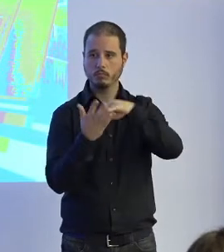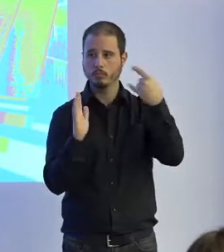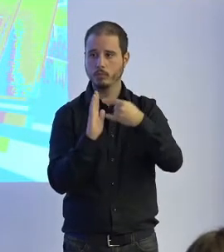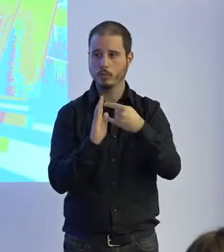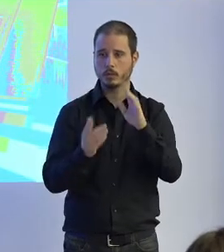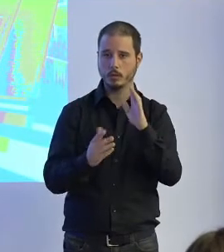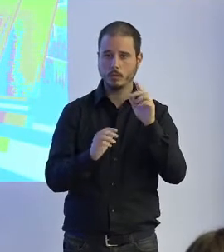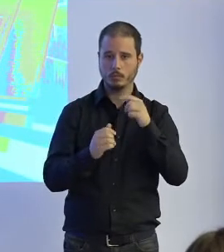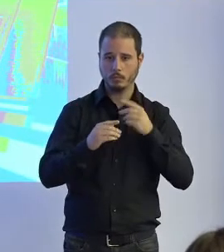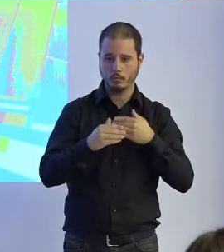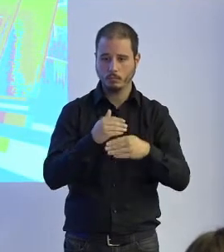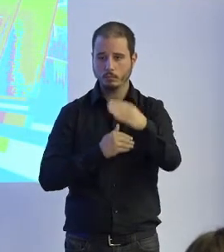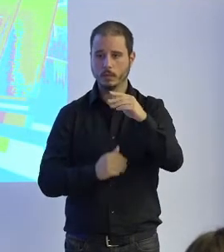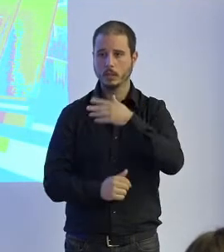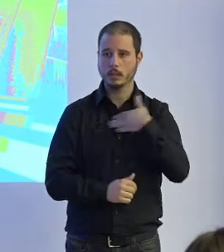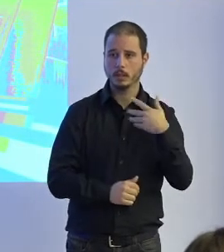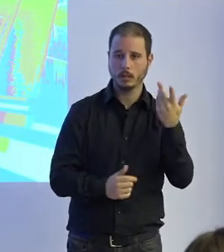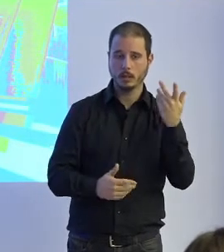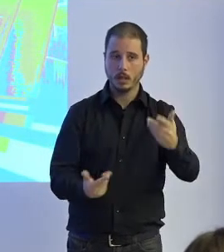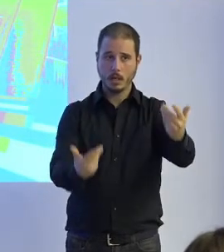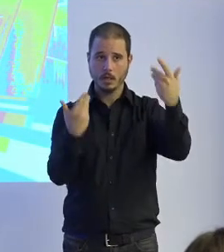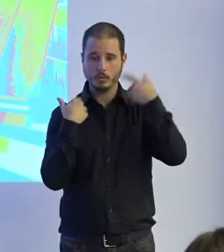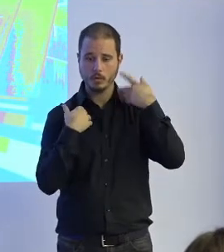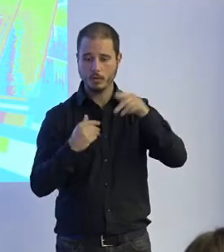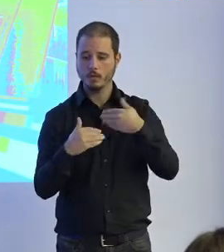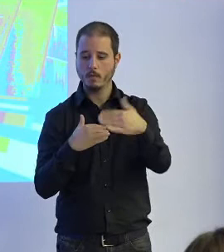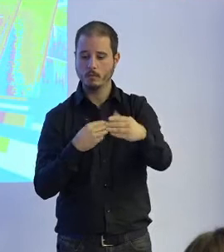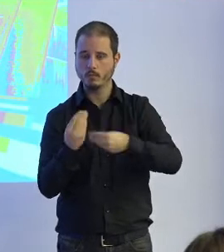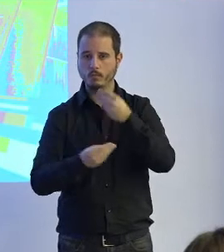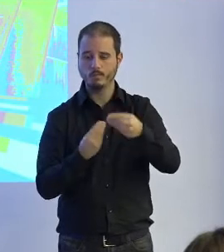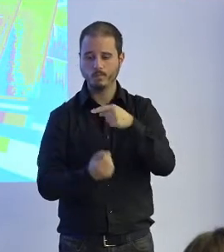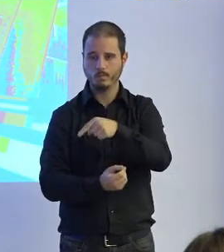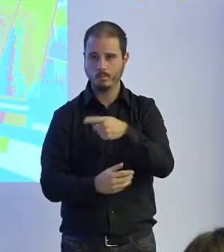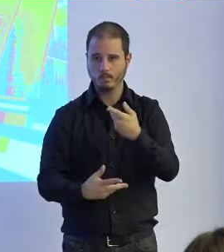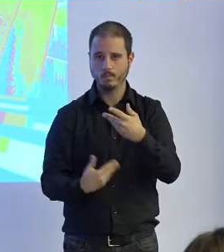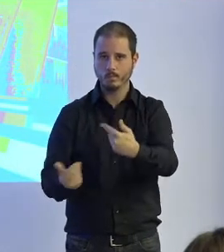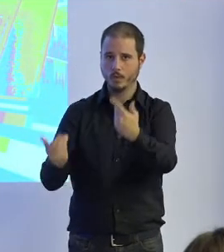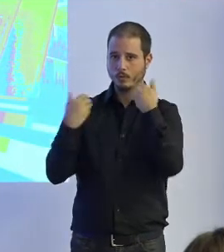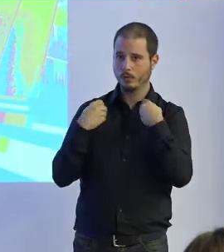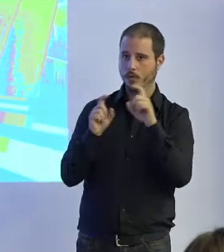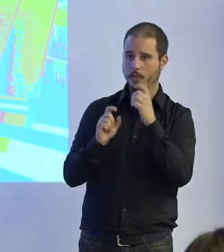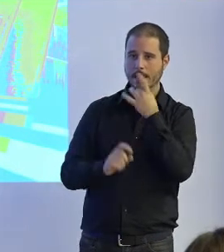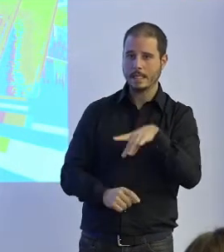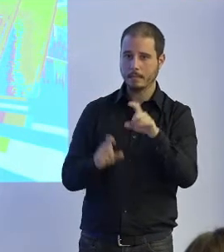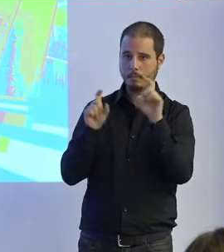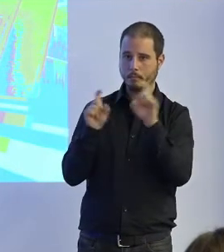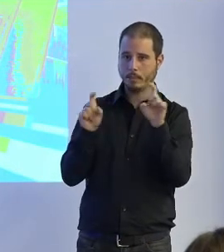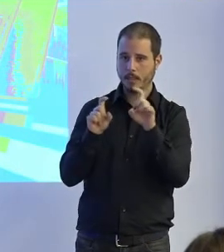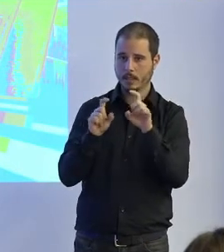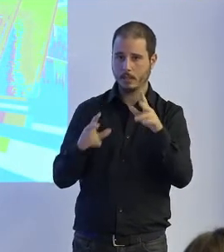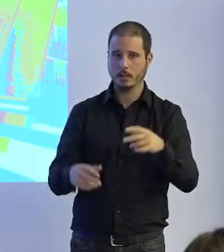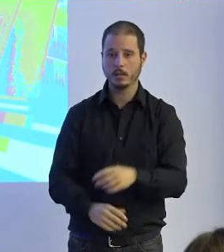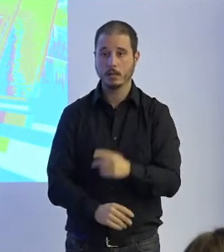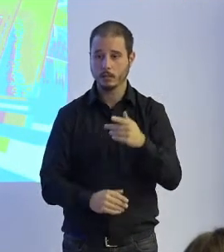debe saber que es responsable de lo que pueda suceder con eso a las personas y en la sociedad también y debería aplicar a cada paso de ese